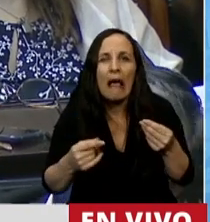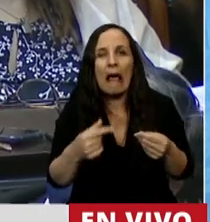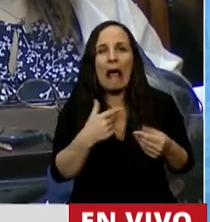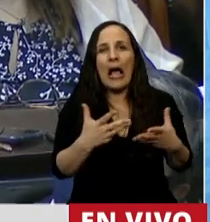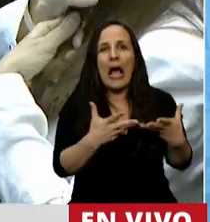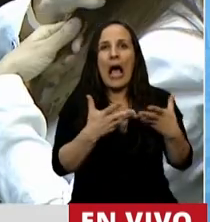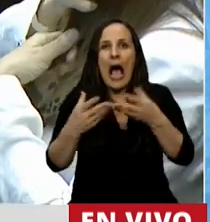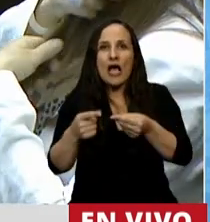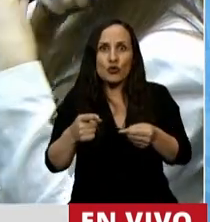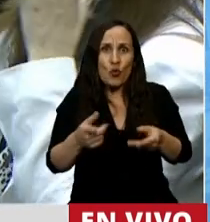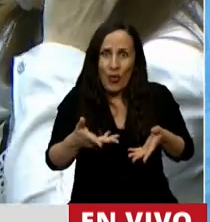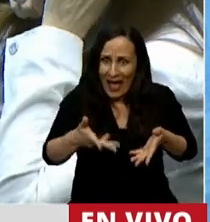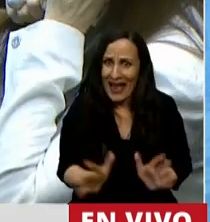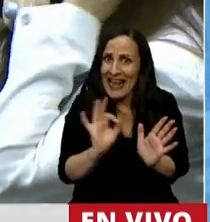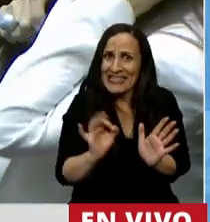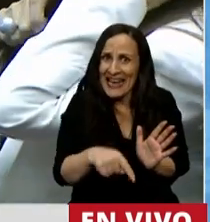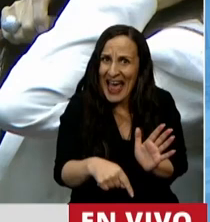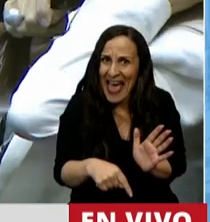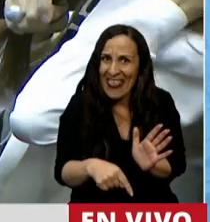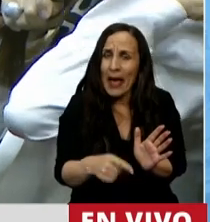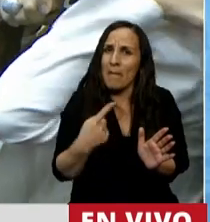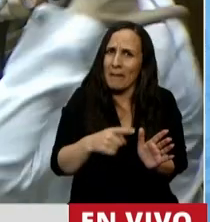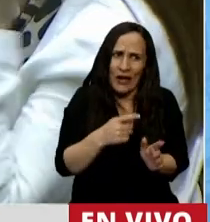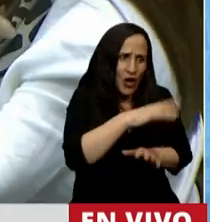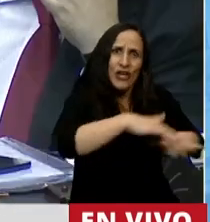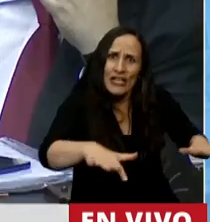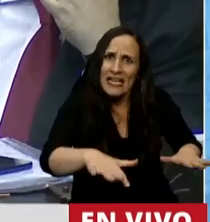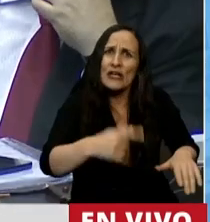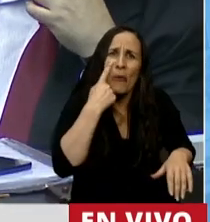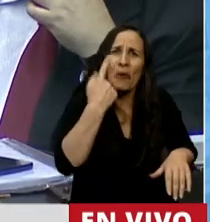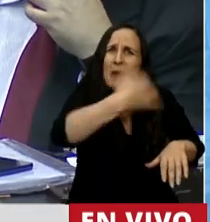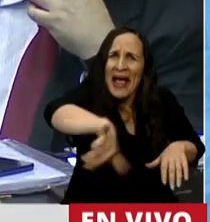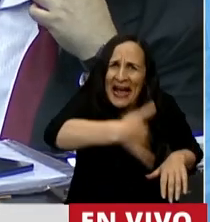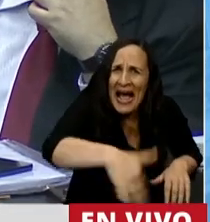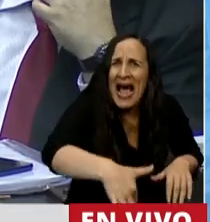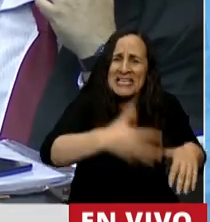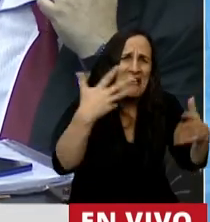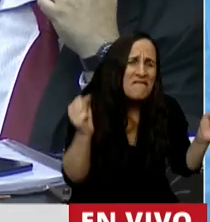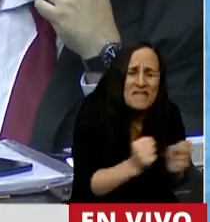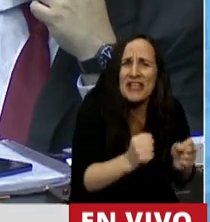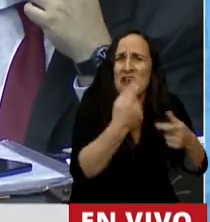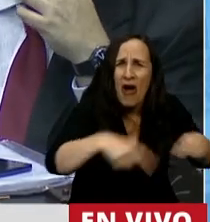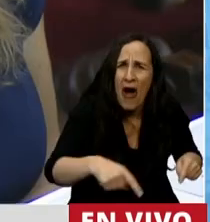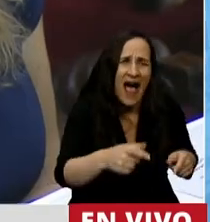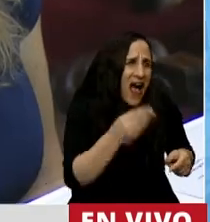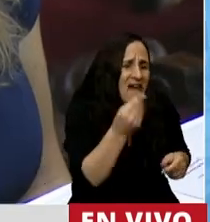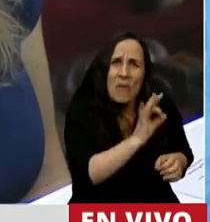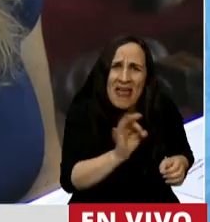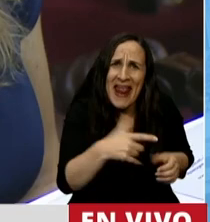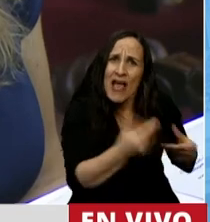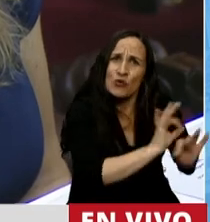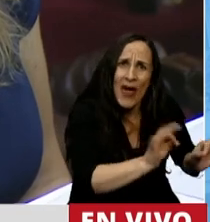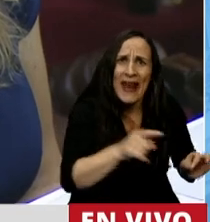a una vida que no nació que a niños y niñas que viven en la calle pasando frío y no tienen nada para comer.